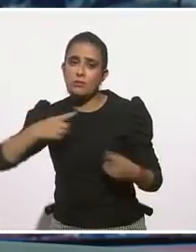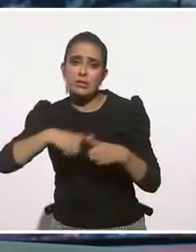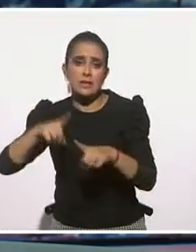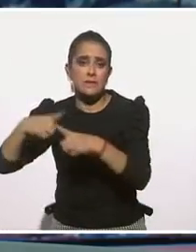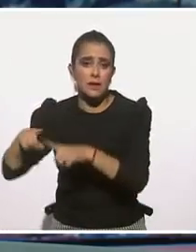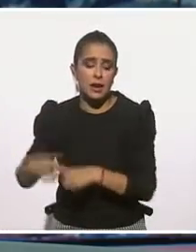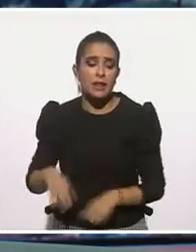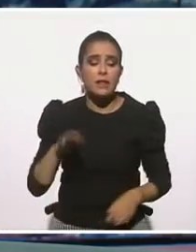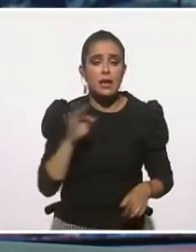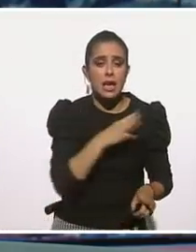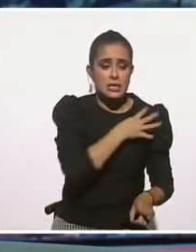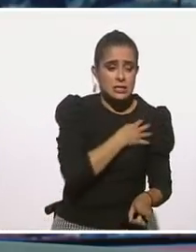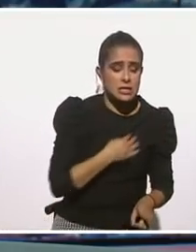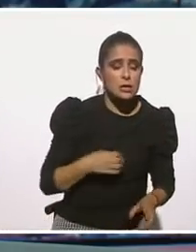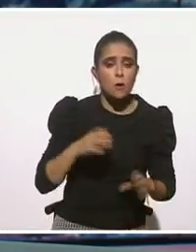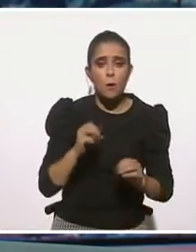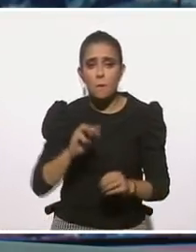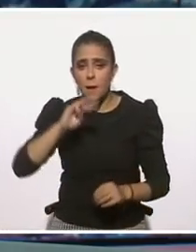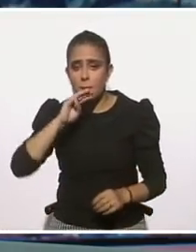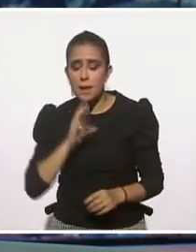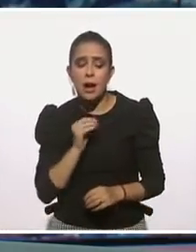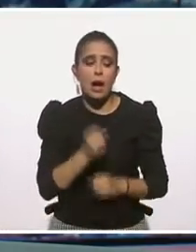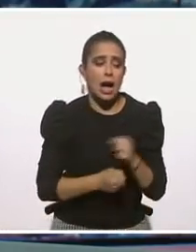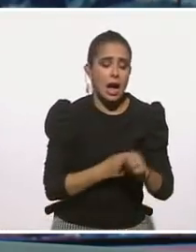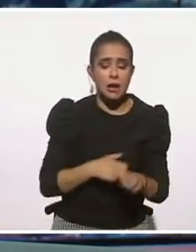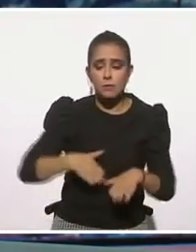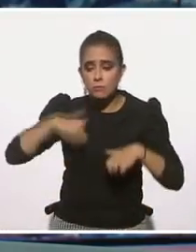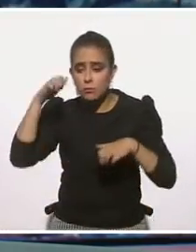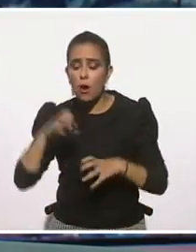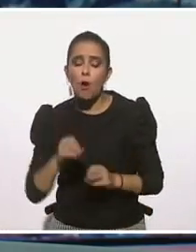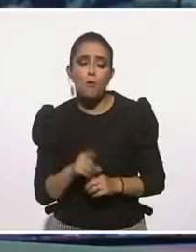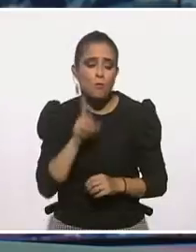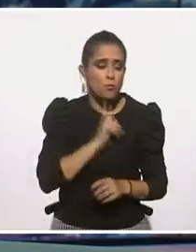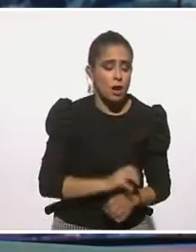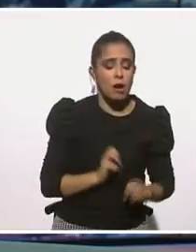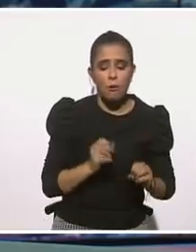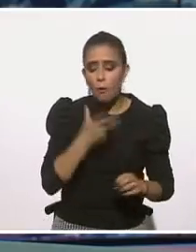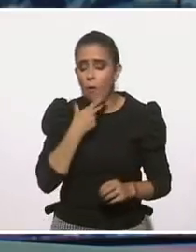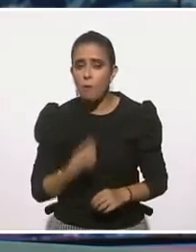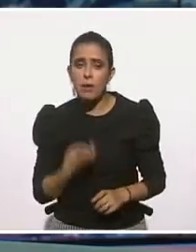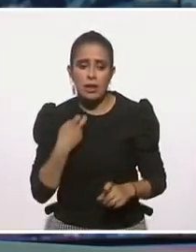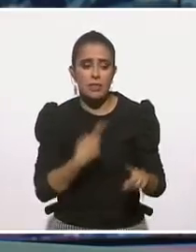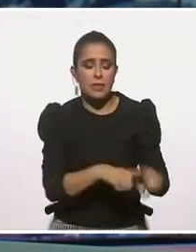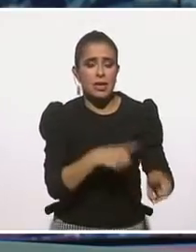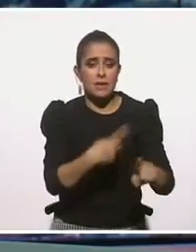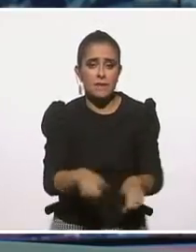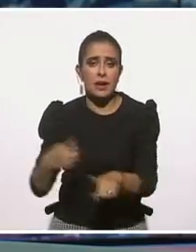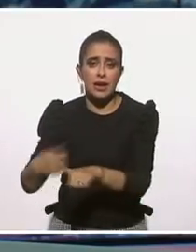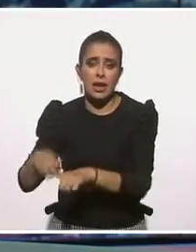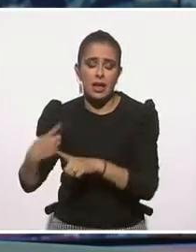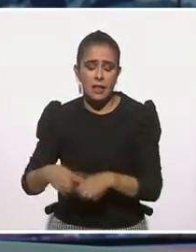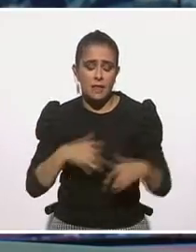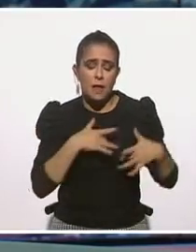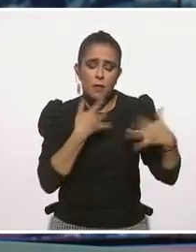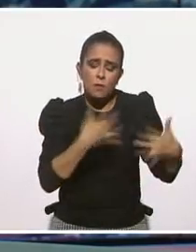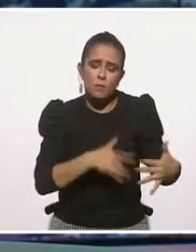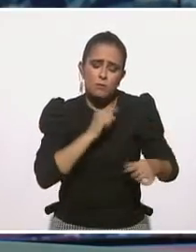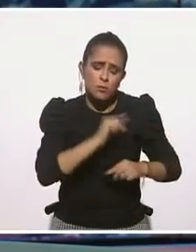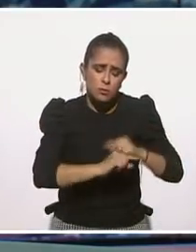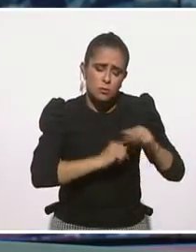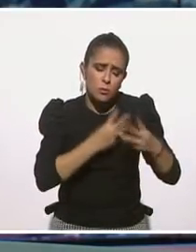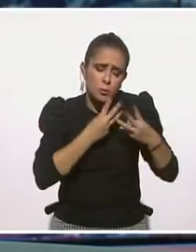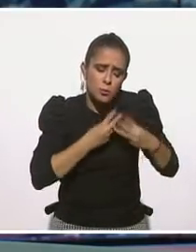eres hijo, pero, o sea, y bajo esa misma situación creo que lo que puedo decir sobre el duelo es que el duelo es una experiencia